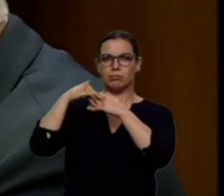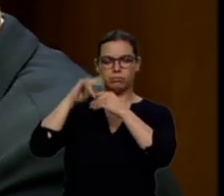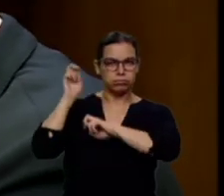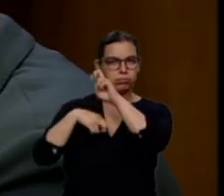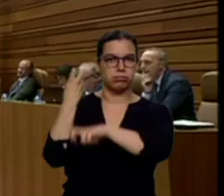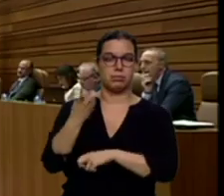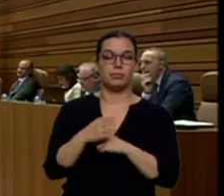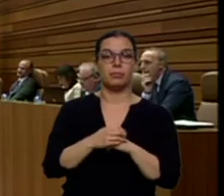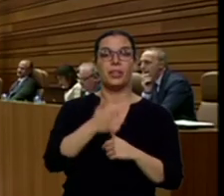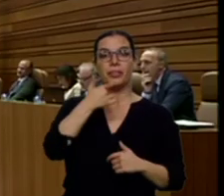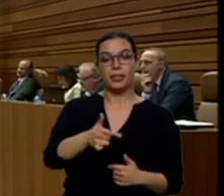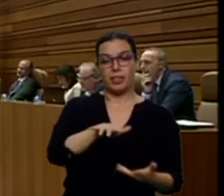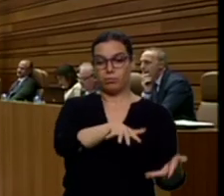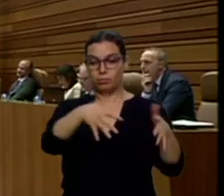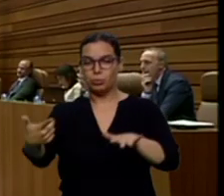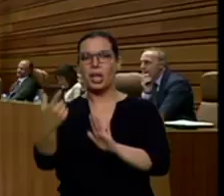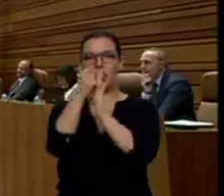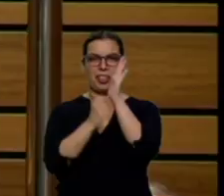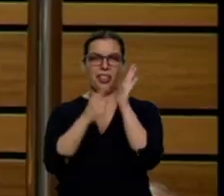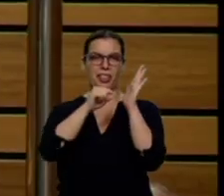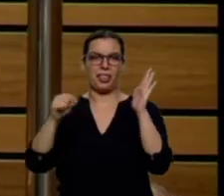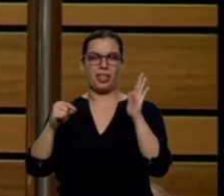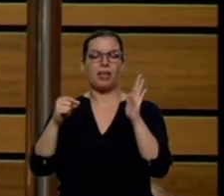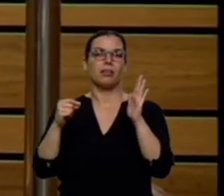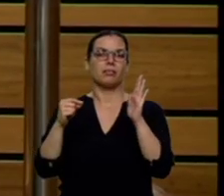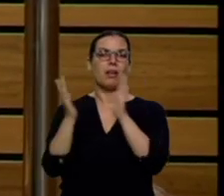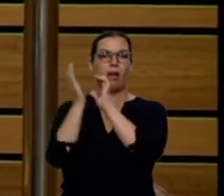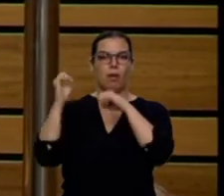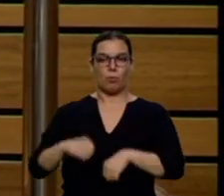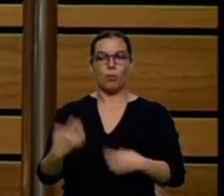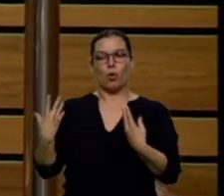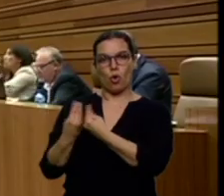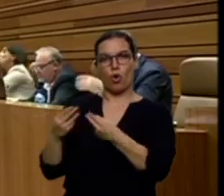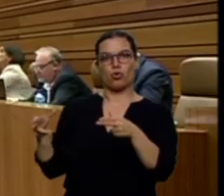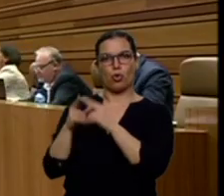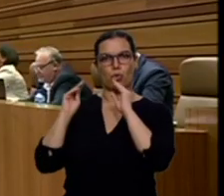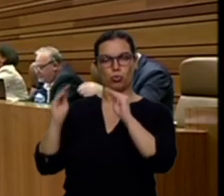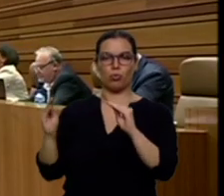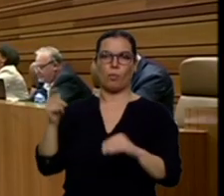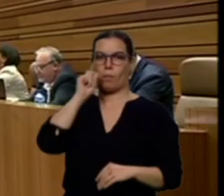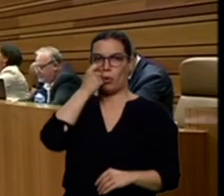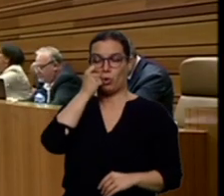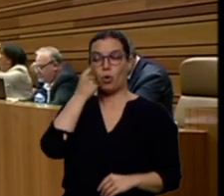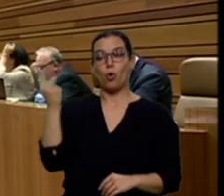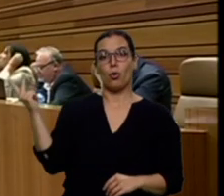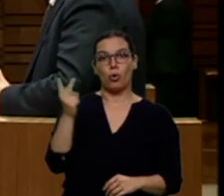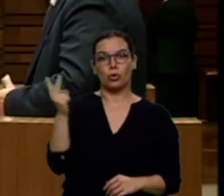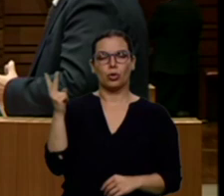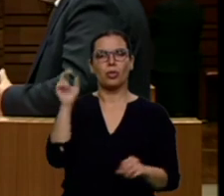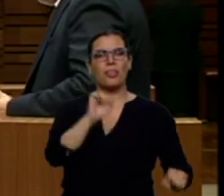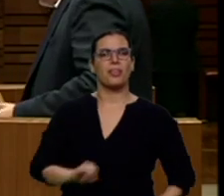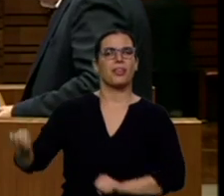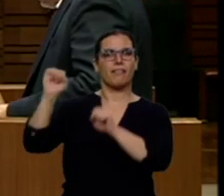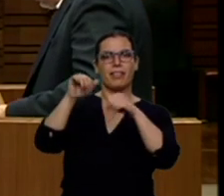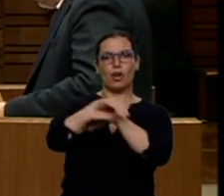se materializa en las 100 medidas acordadas con su socio, con Alfonso Fernández Mañueco. Los dos han defendido un gobierno único, sin